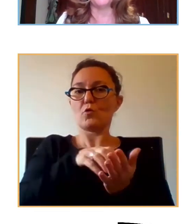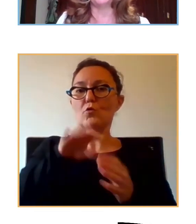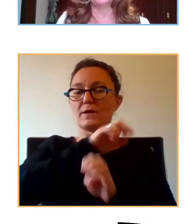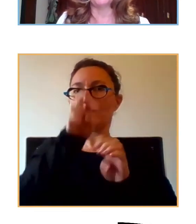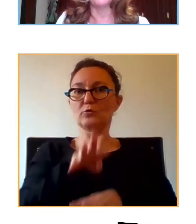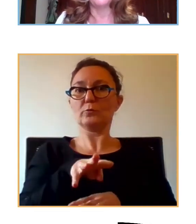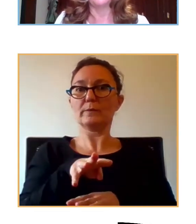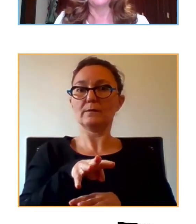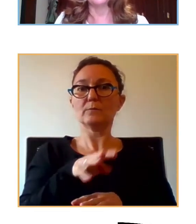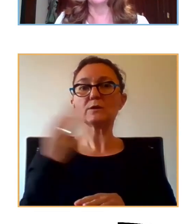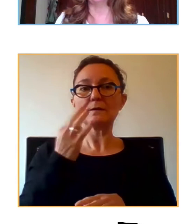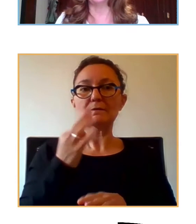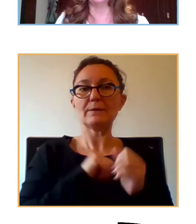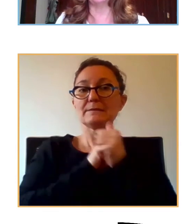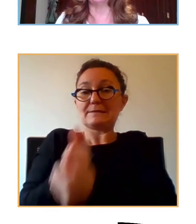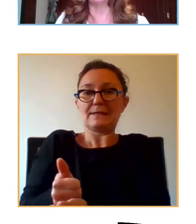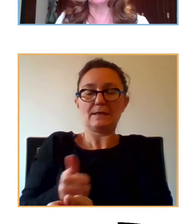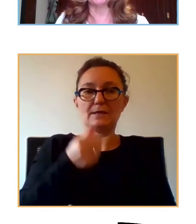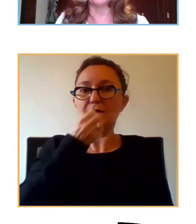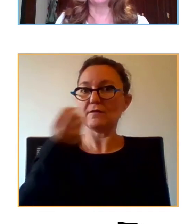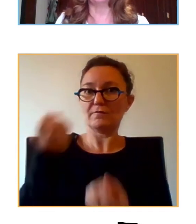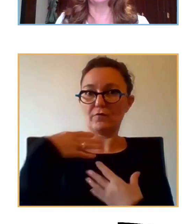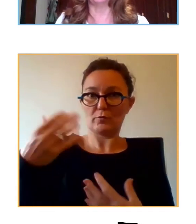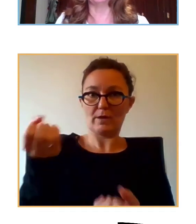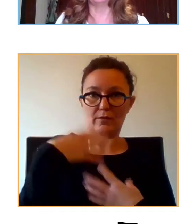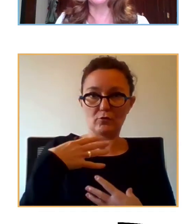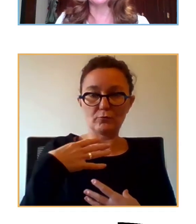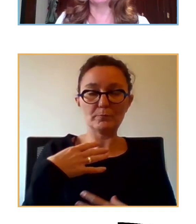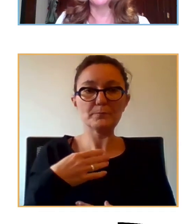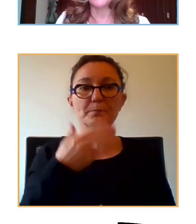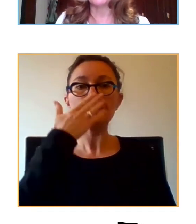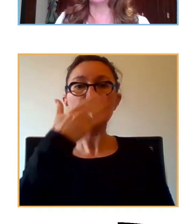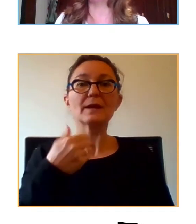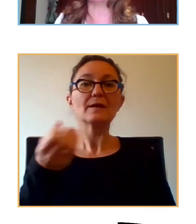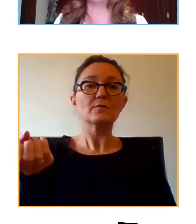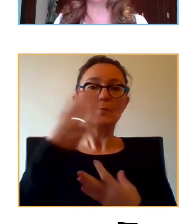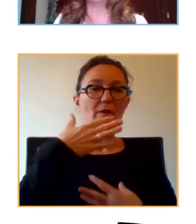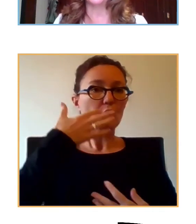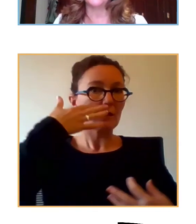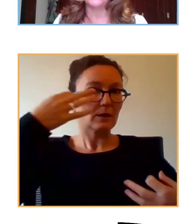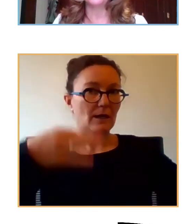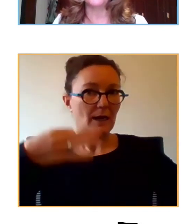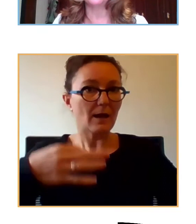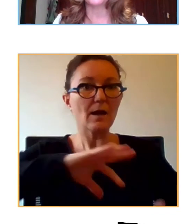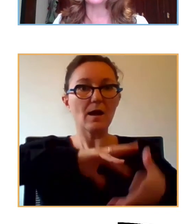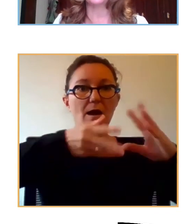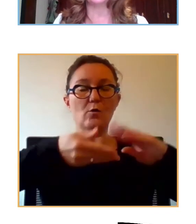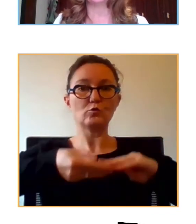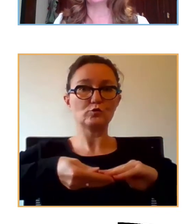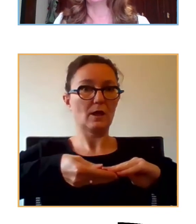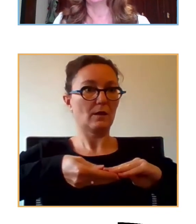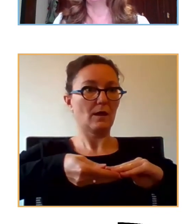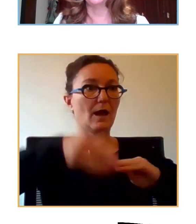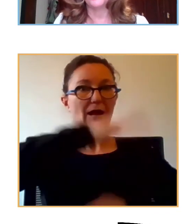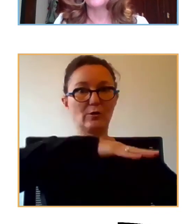con la información. Es cierto que la información debe de ser veraz, información ajustada a los niños, a las